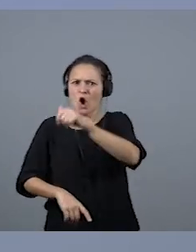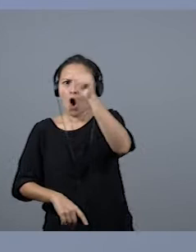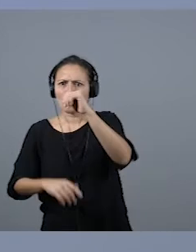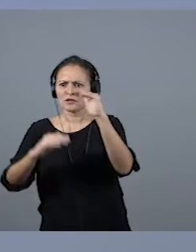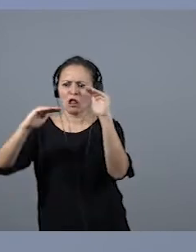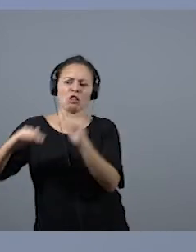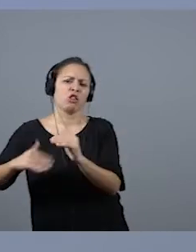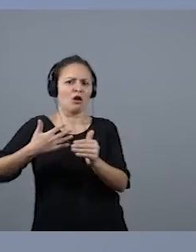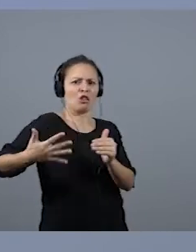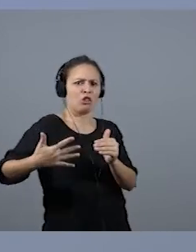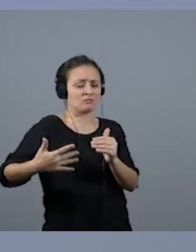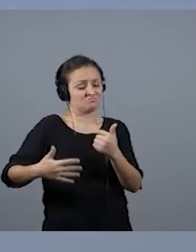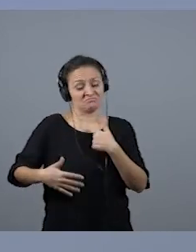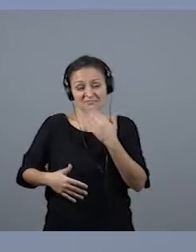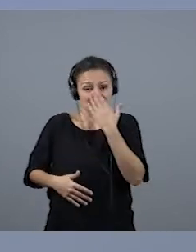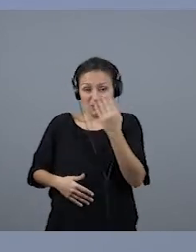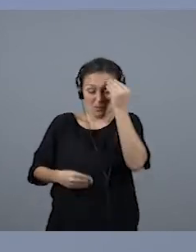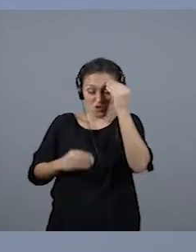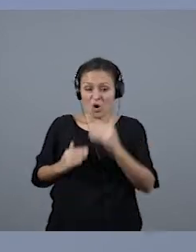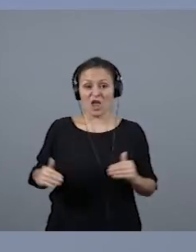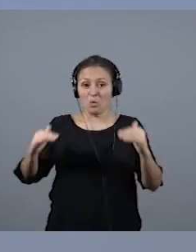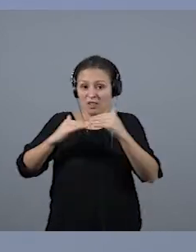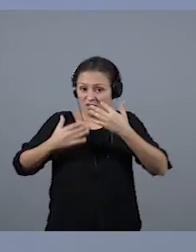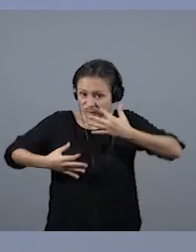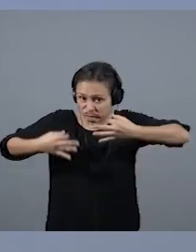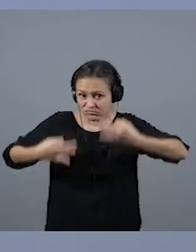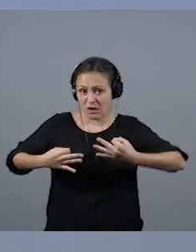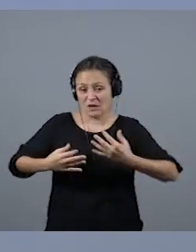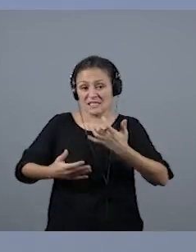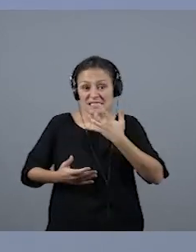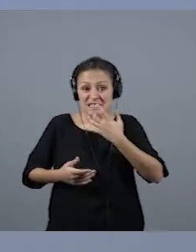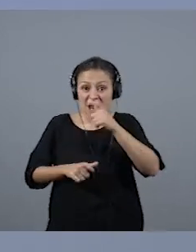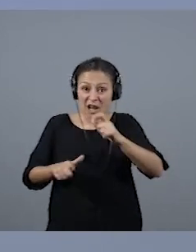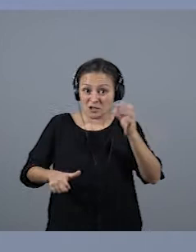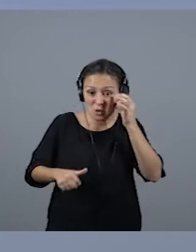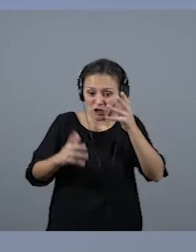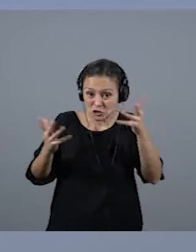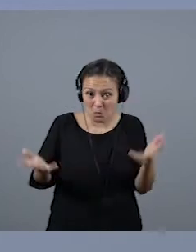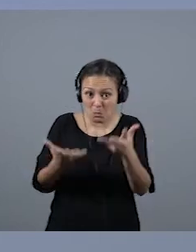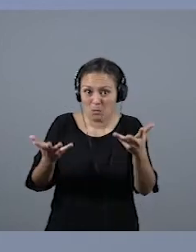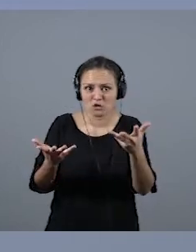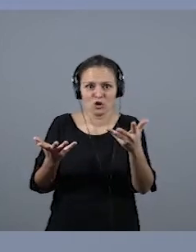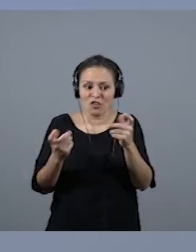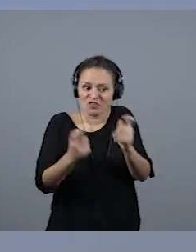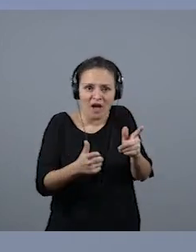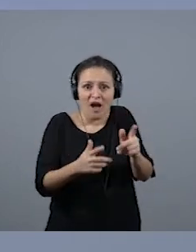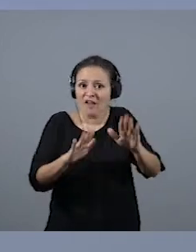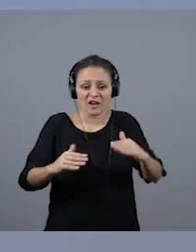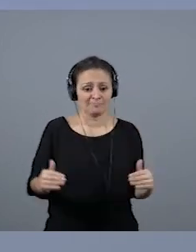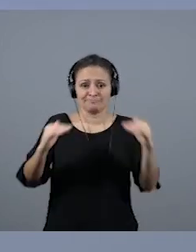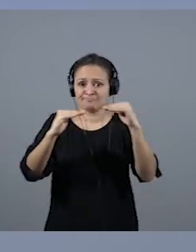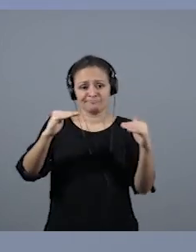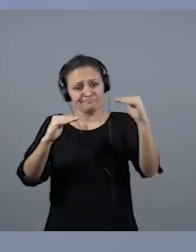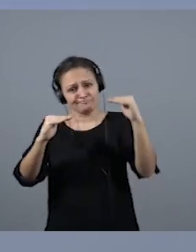Yo creo en una igualdad real. Creo que si no se promociona a la mujer nunca llegaremos a ser iguales. Y creo que